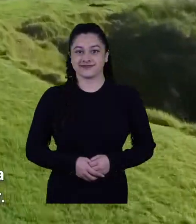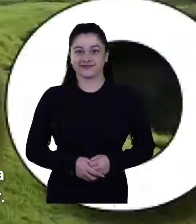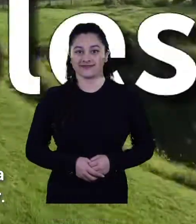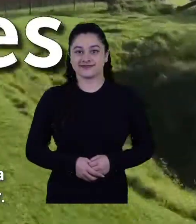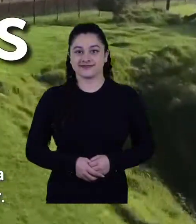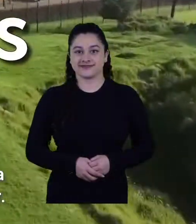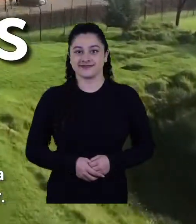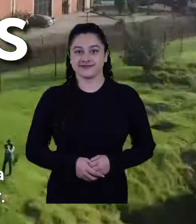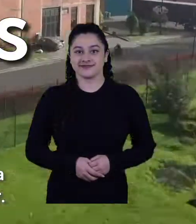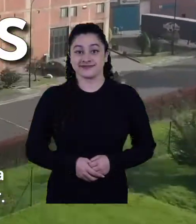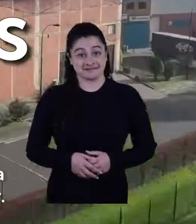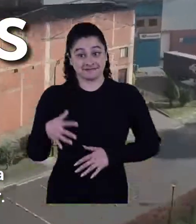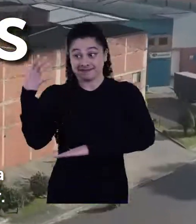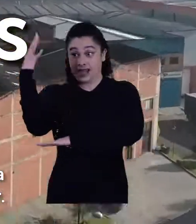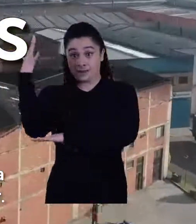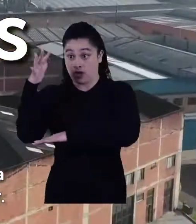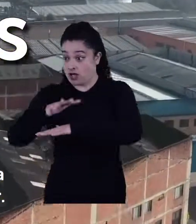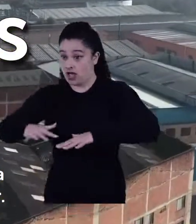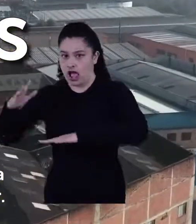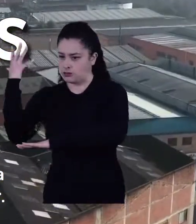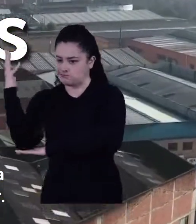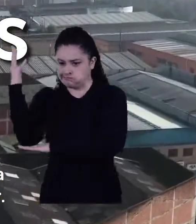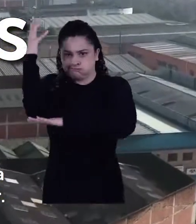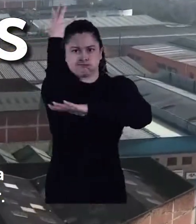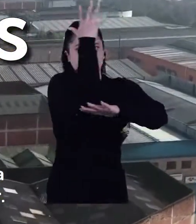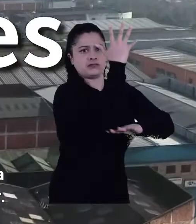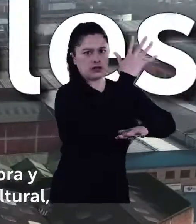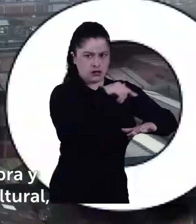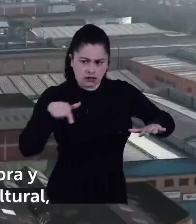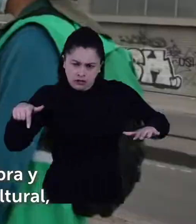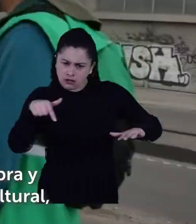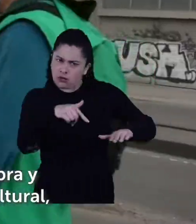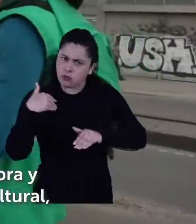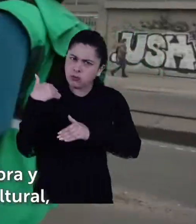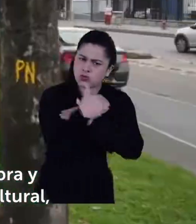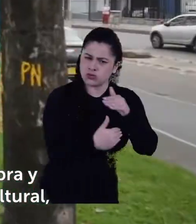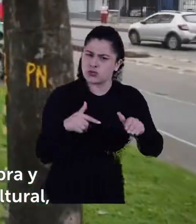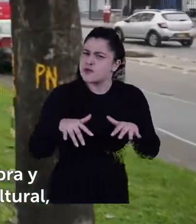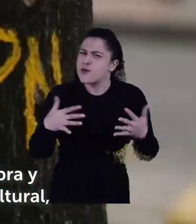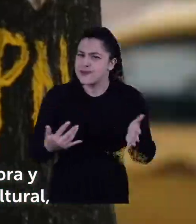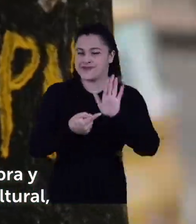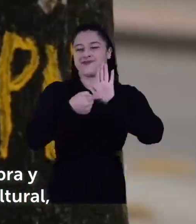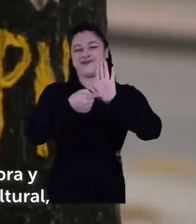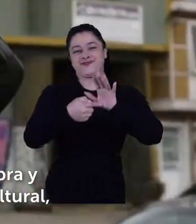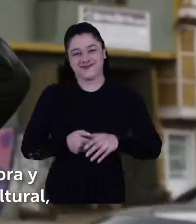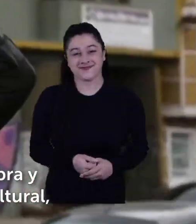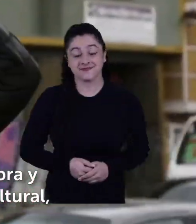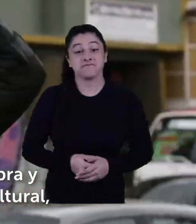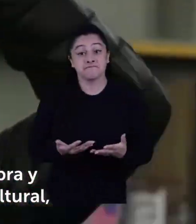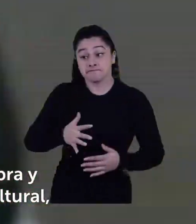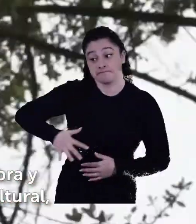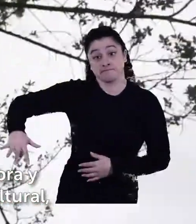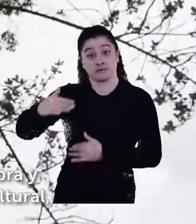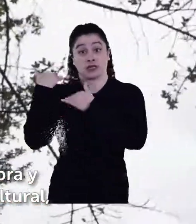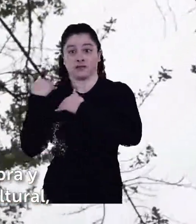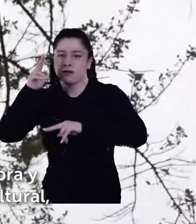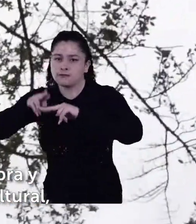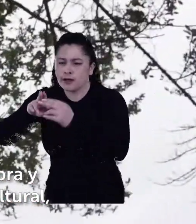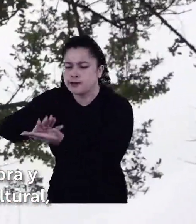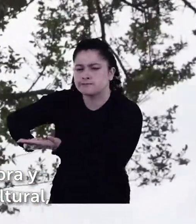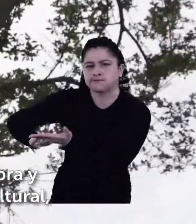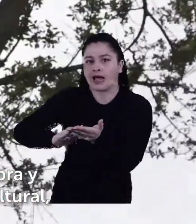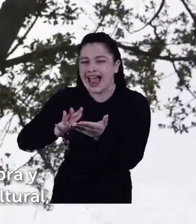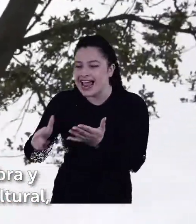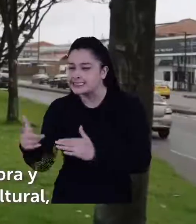Realizar el traslado de un árbol es una actividad extraordinaria para conocer cuando un árbol está en la zona de una obra y se cuenta con el